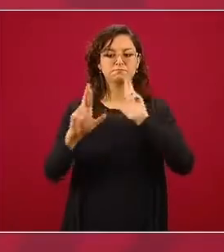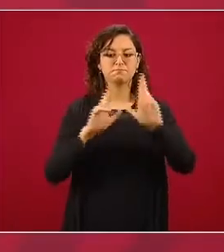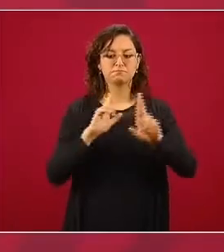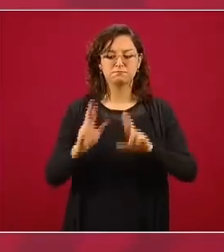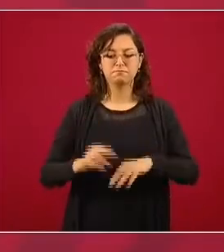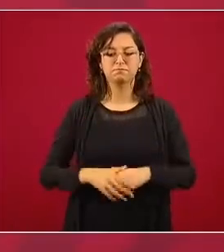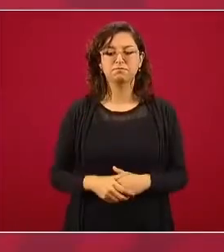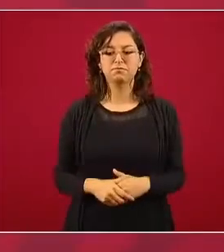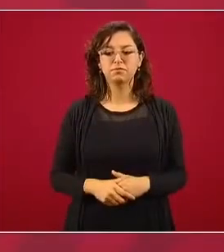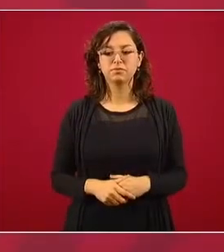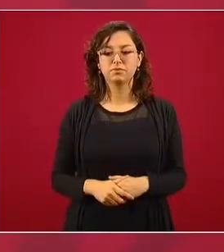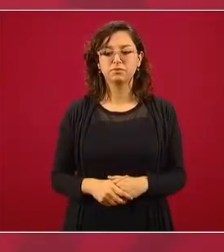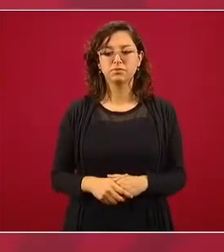ustedes sus preguntas.